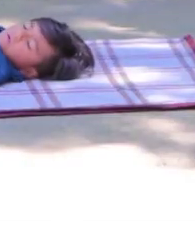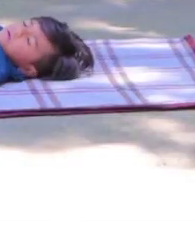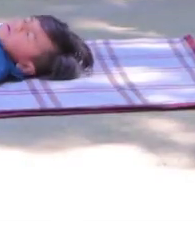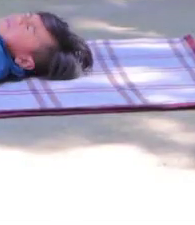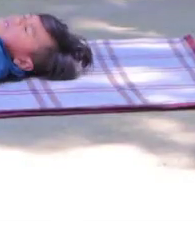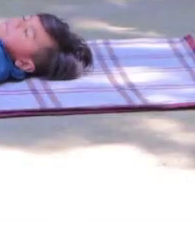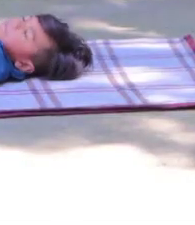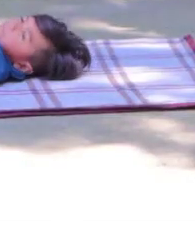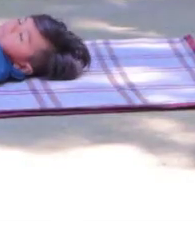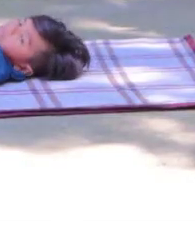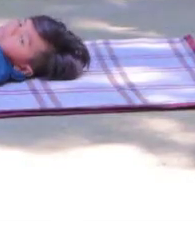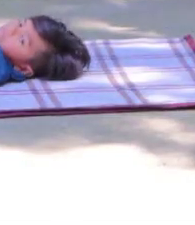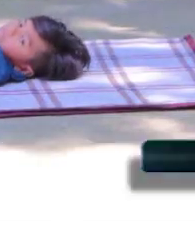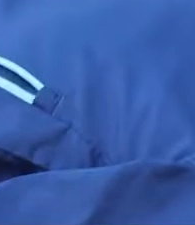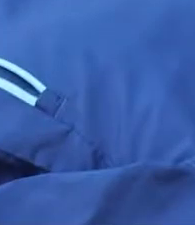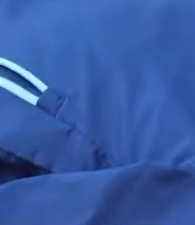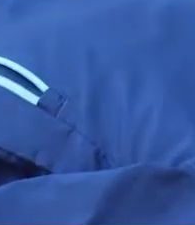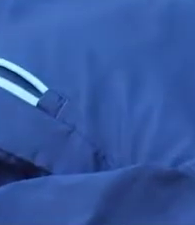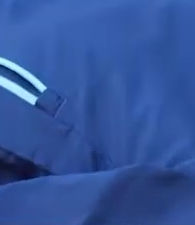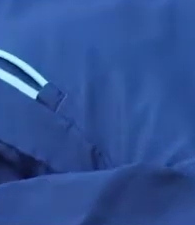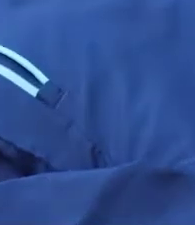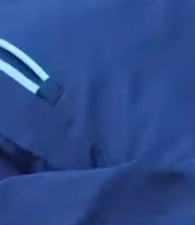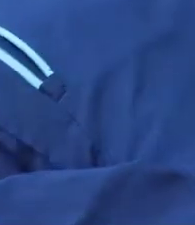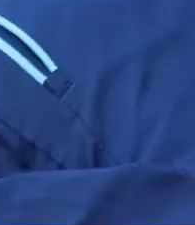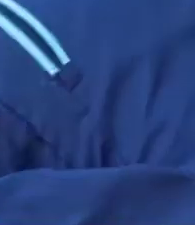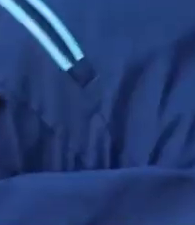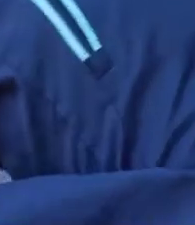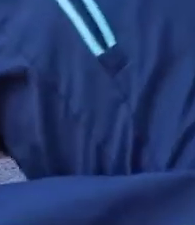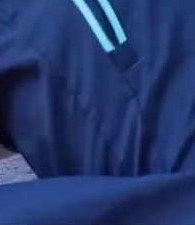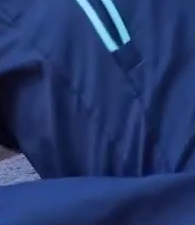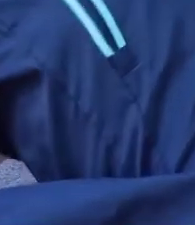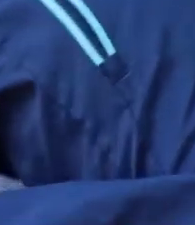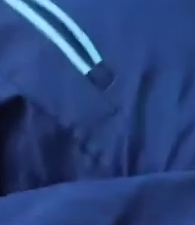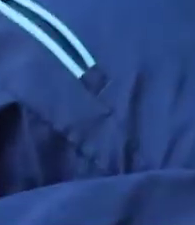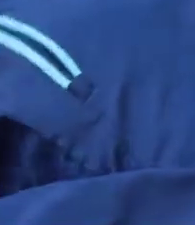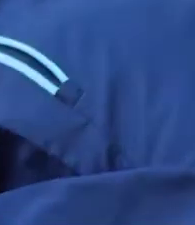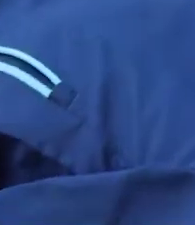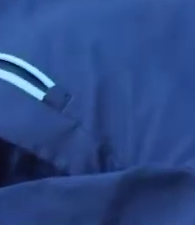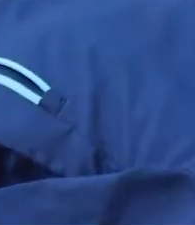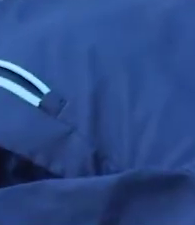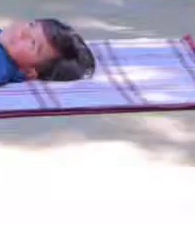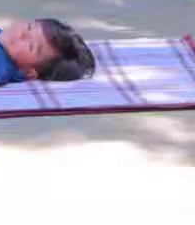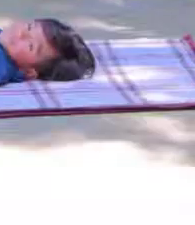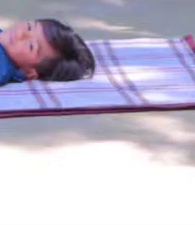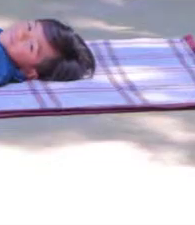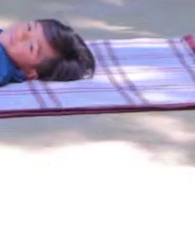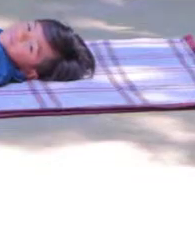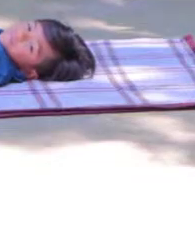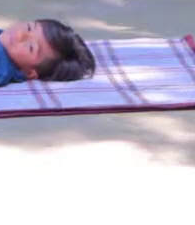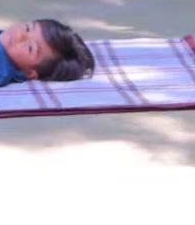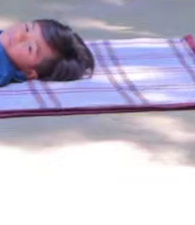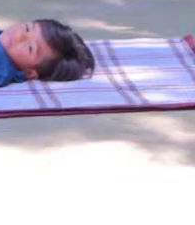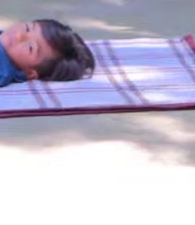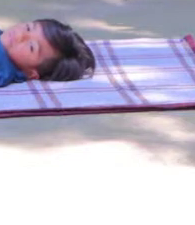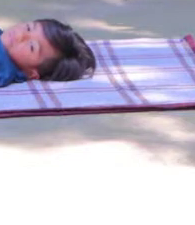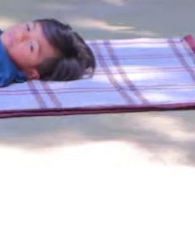Otro más. Bajamos. Subimos. Bajamos. Respirando.